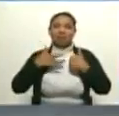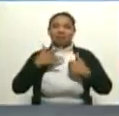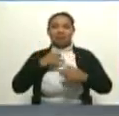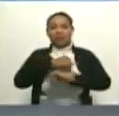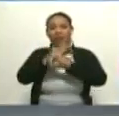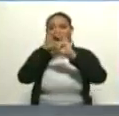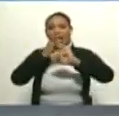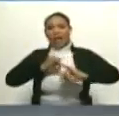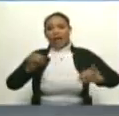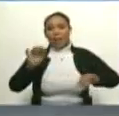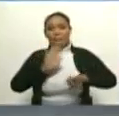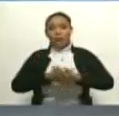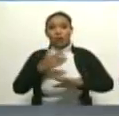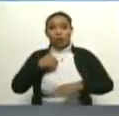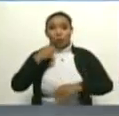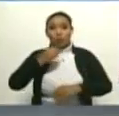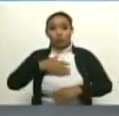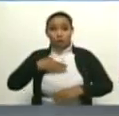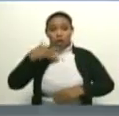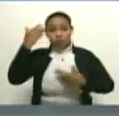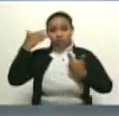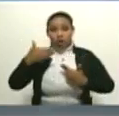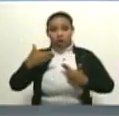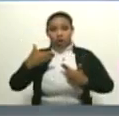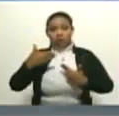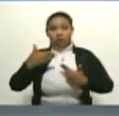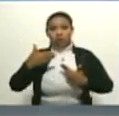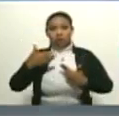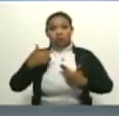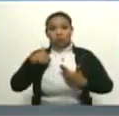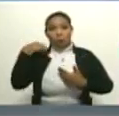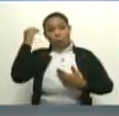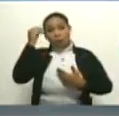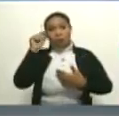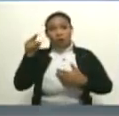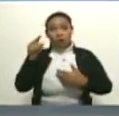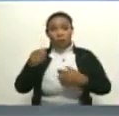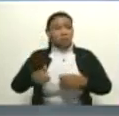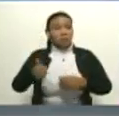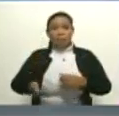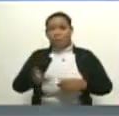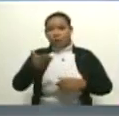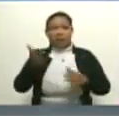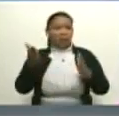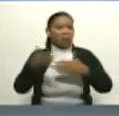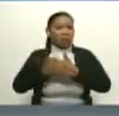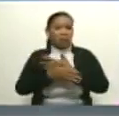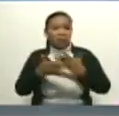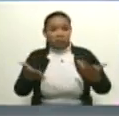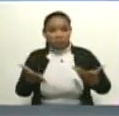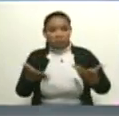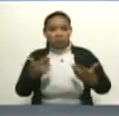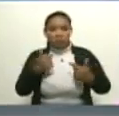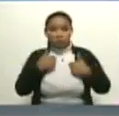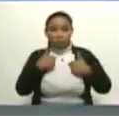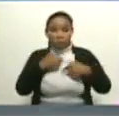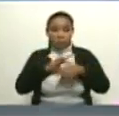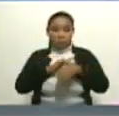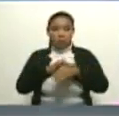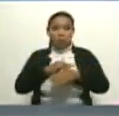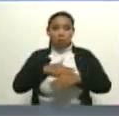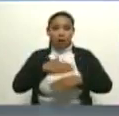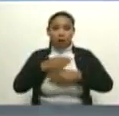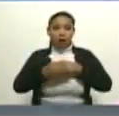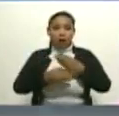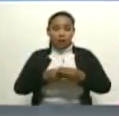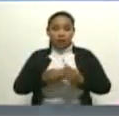de haber podido ser útil. Yo creo que eso quizás es lo más importante para uno como médico, poder ser